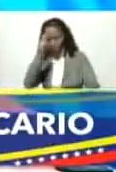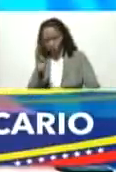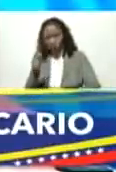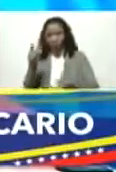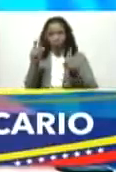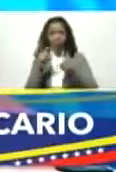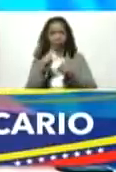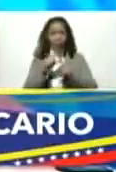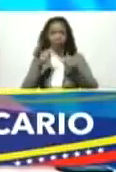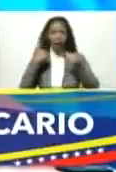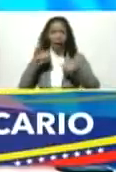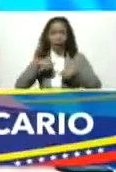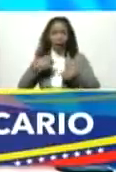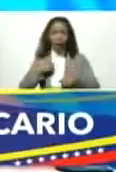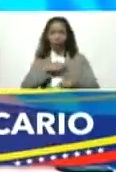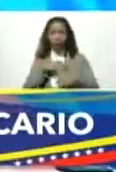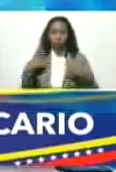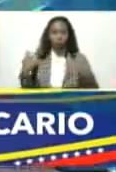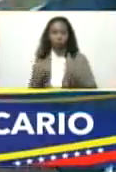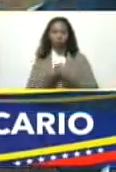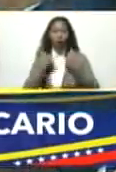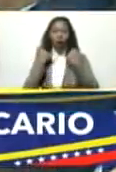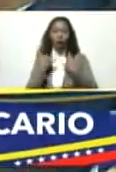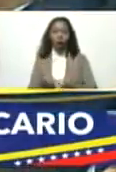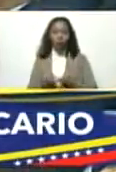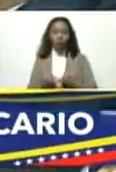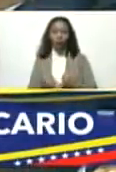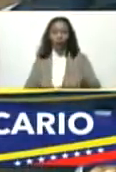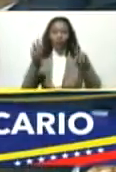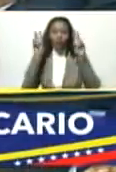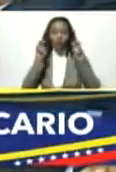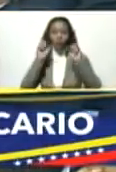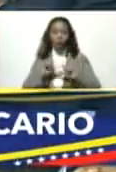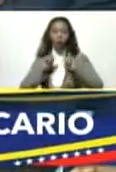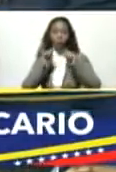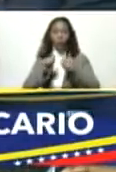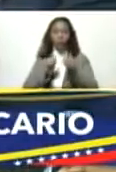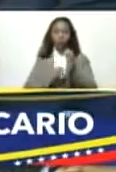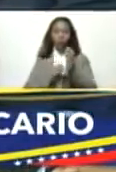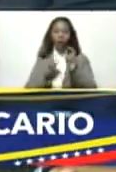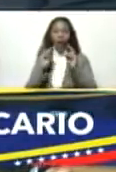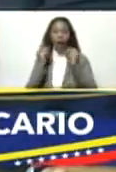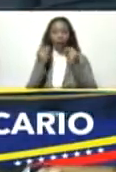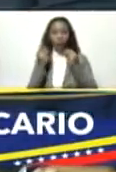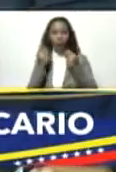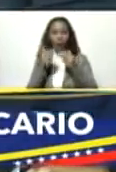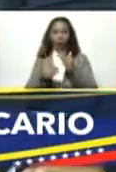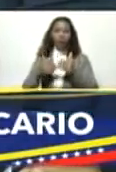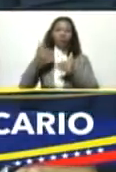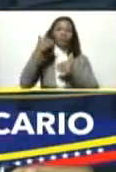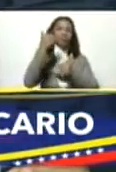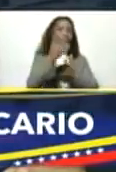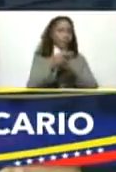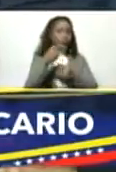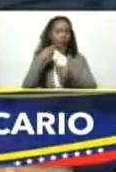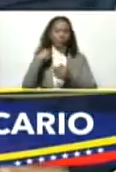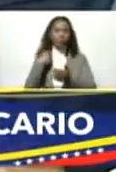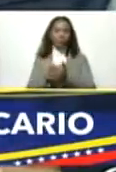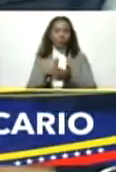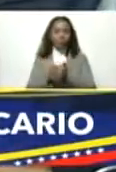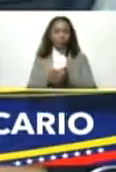palabra y aquí estamos todos ahora en un nuevo comienzo económico post rentista con una economía